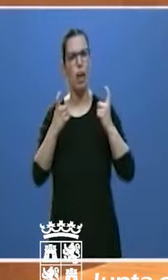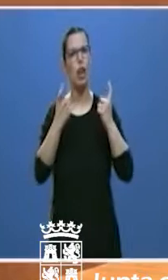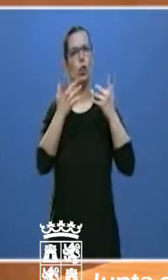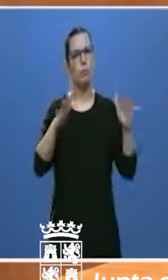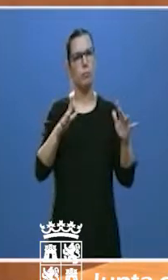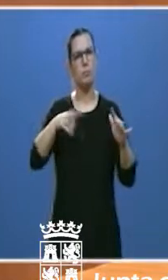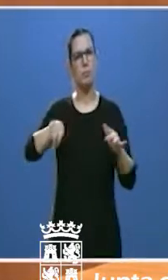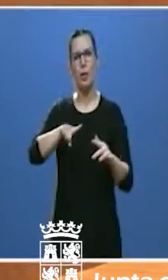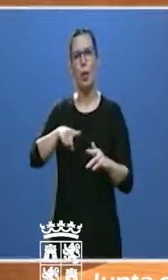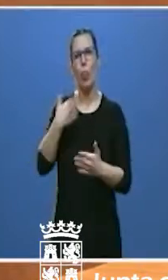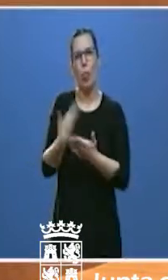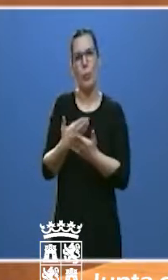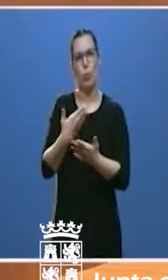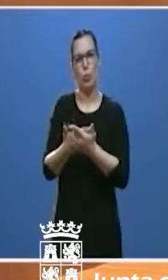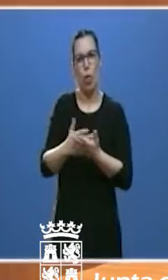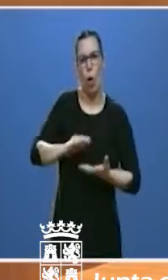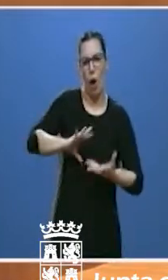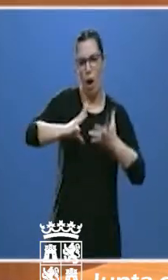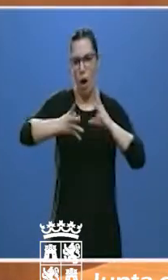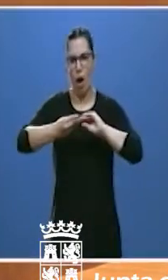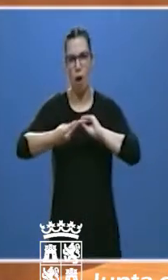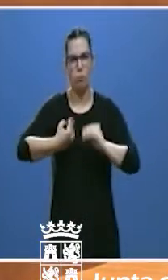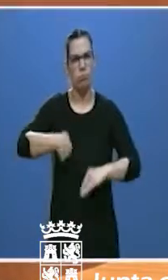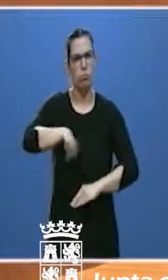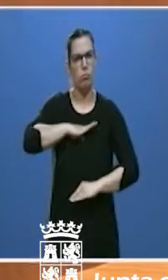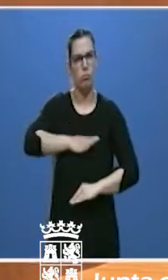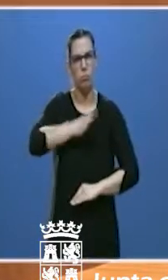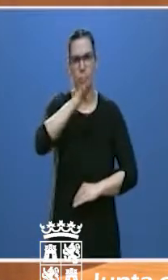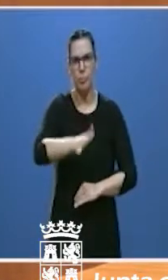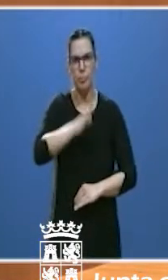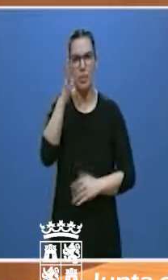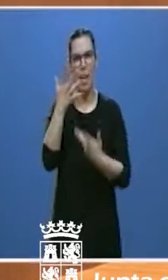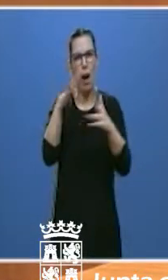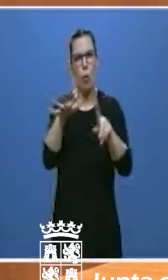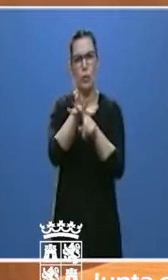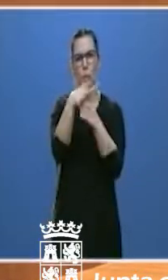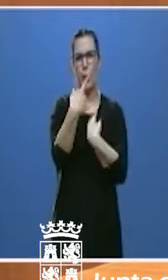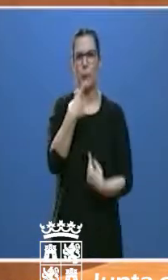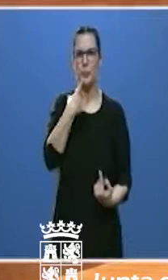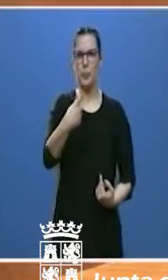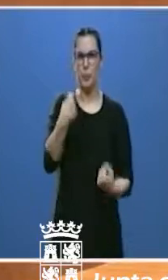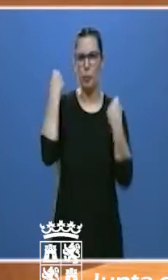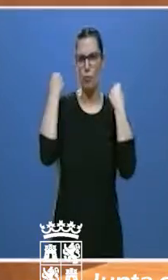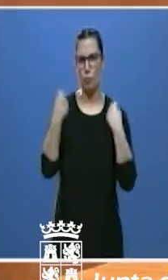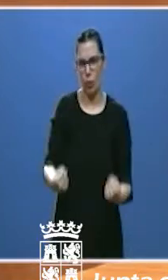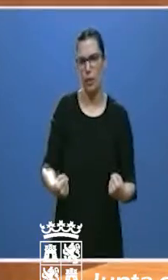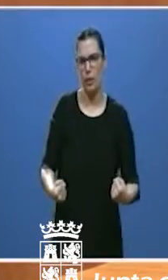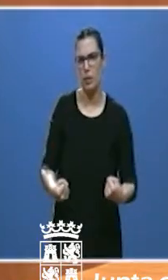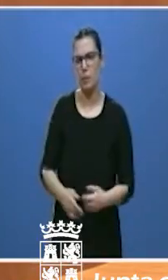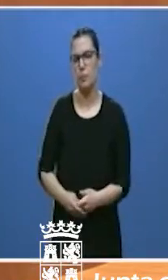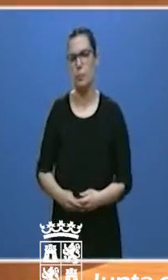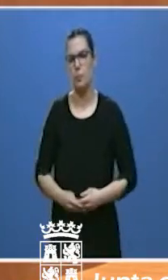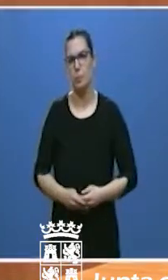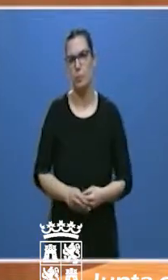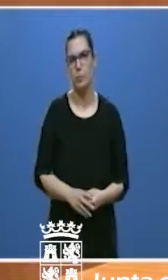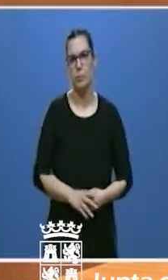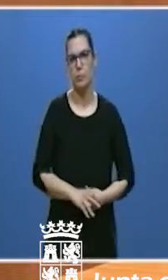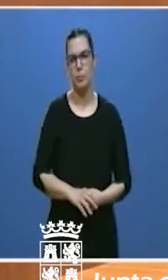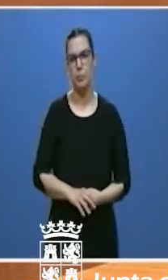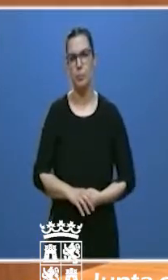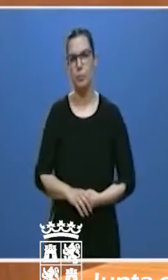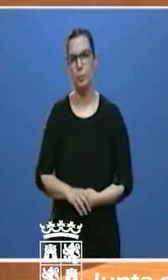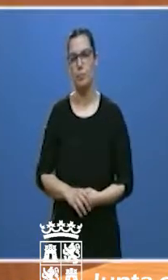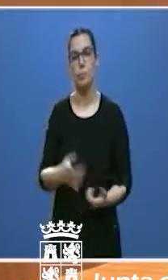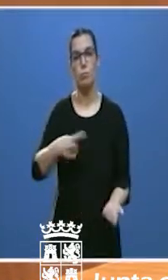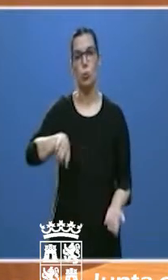brillante capacidad de adaptación en las extremas dificultades en las que están trabajando los profesionales de la sanidad. Y